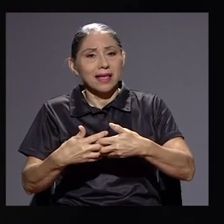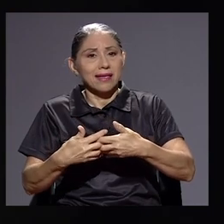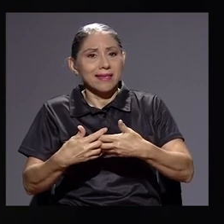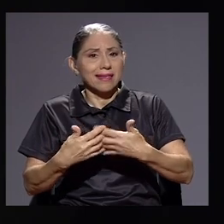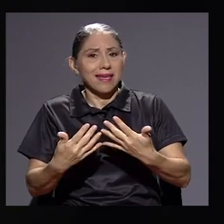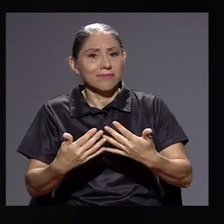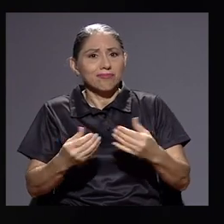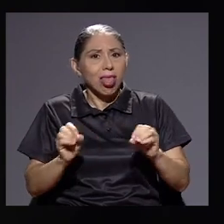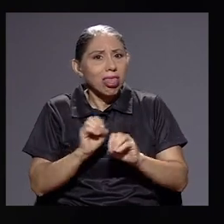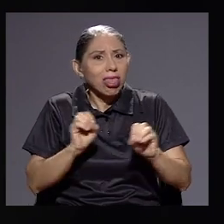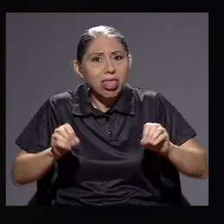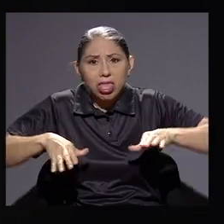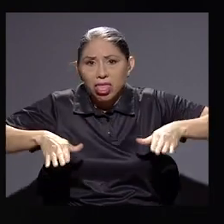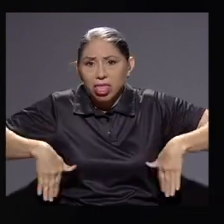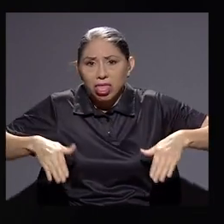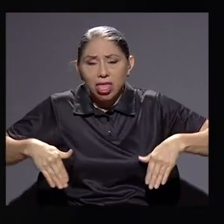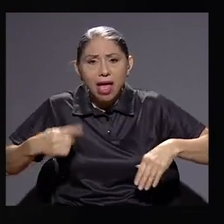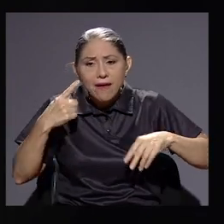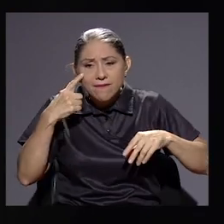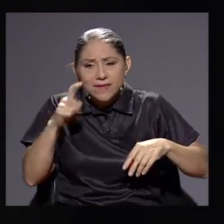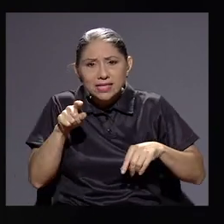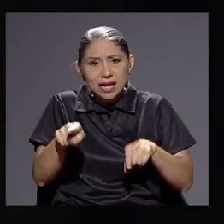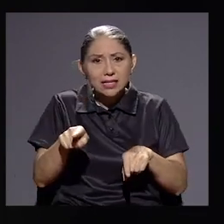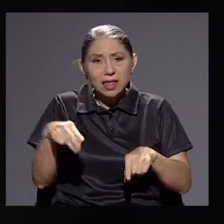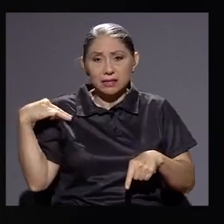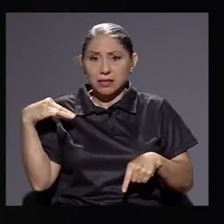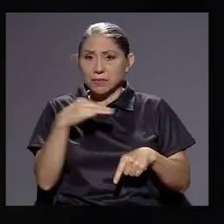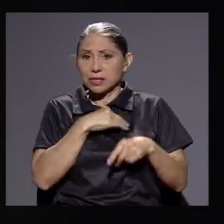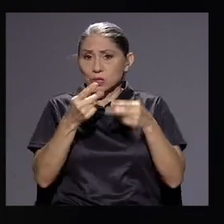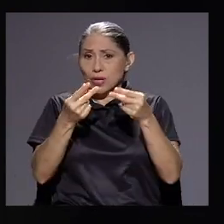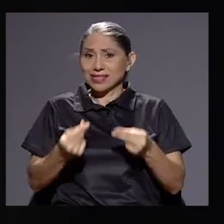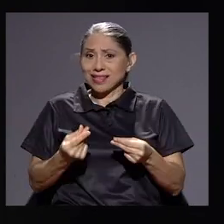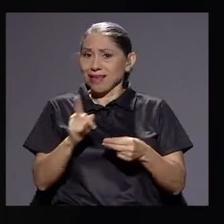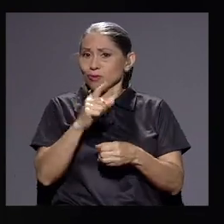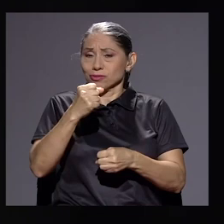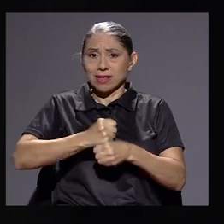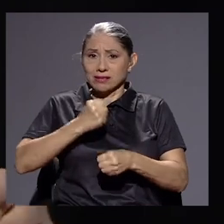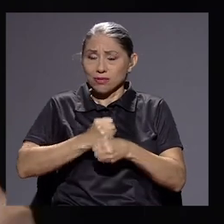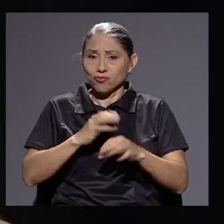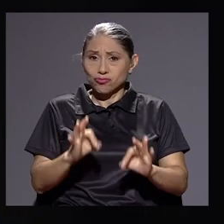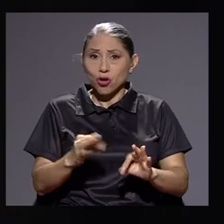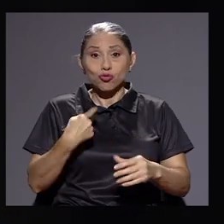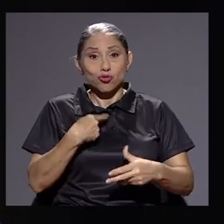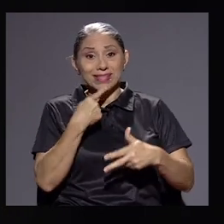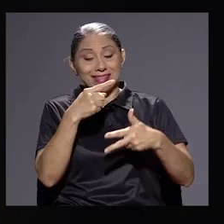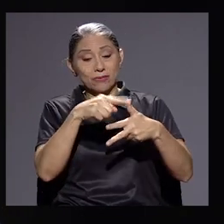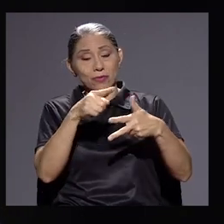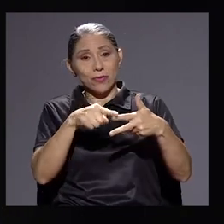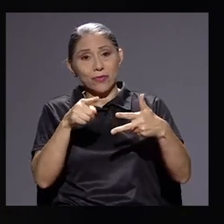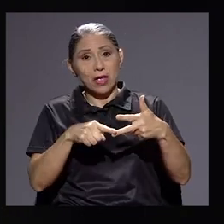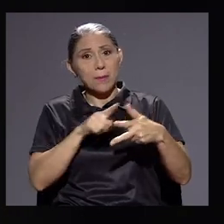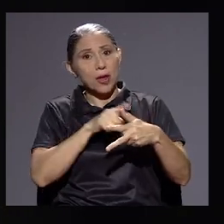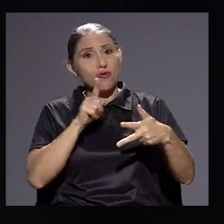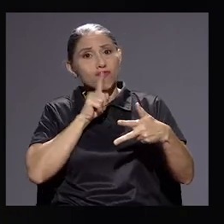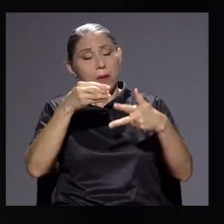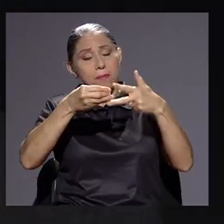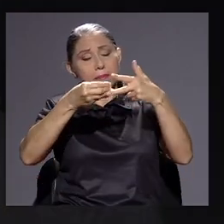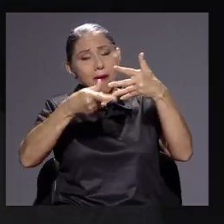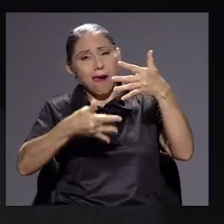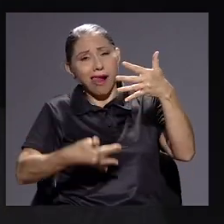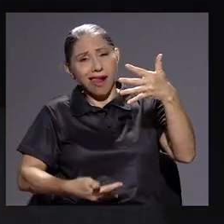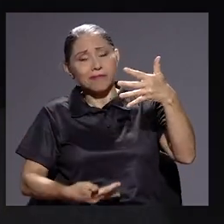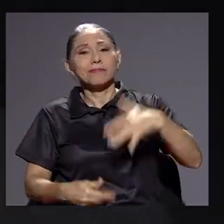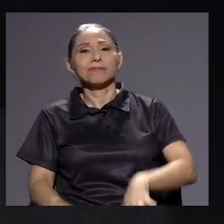que no están siendo fiscalizadas, haciendo no está haciendo su trabajo. Y estoy mencionando tres, pero hay una lista inmensa, Doña Amanda.